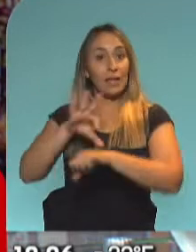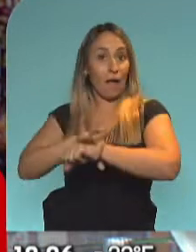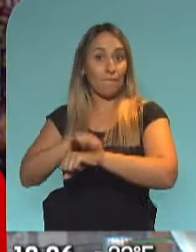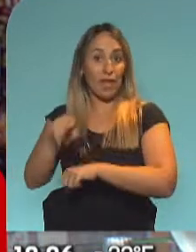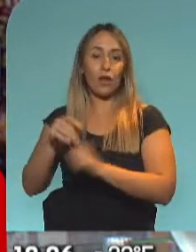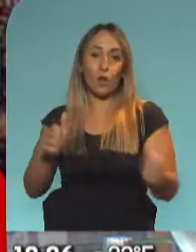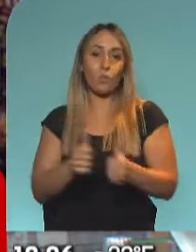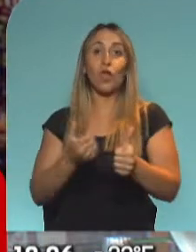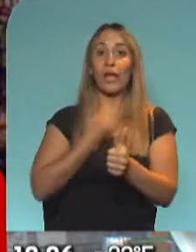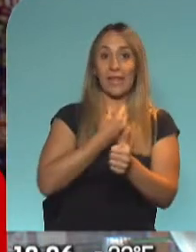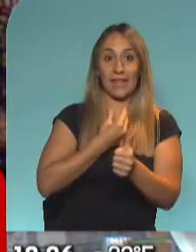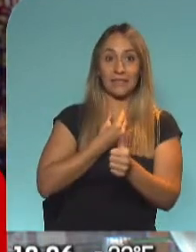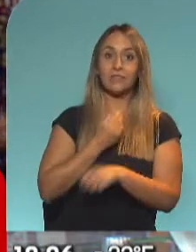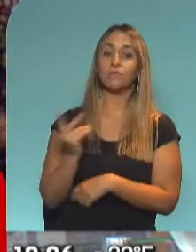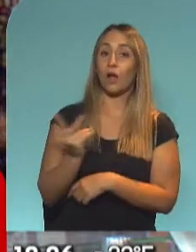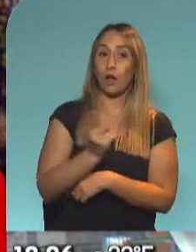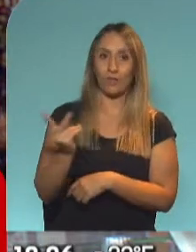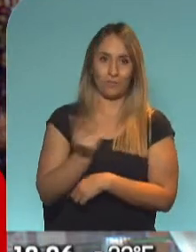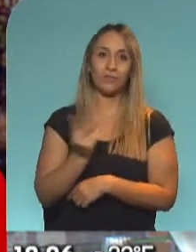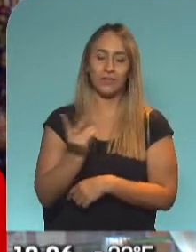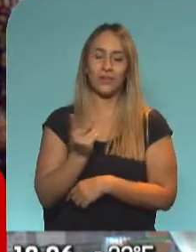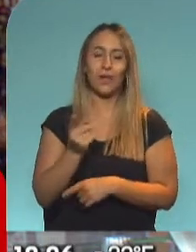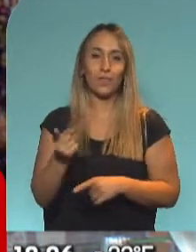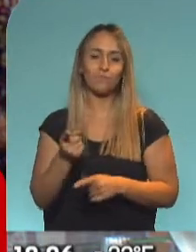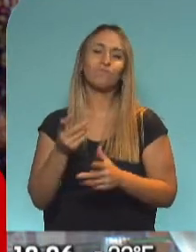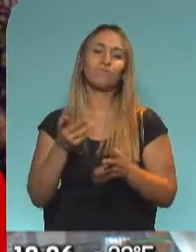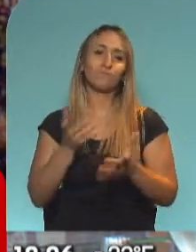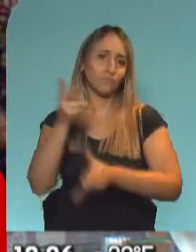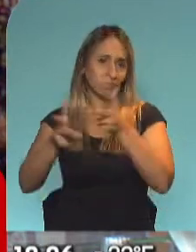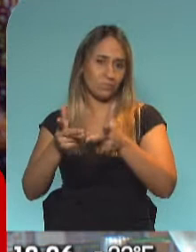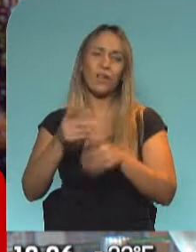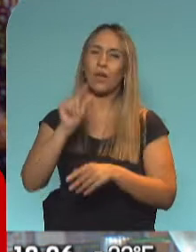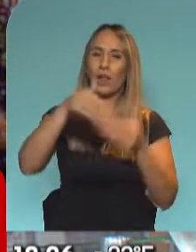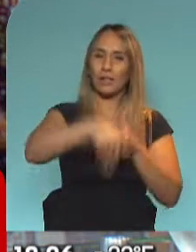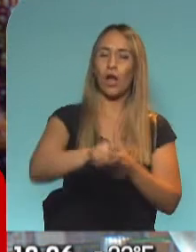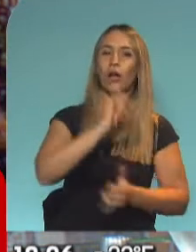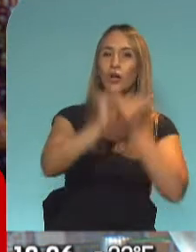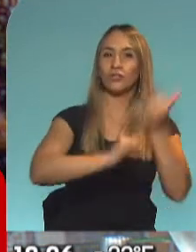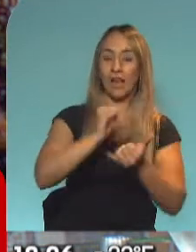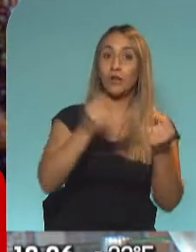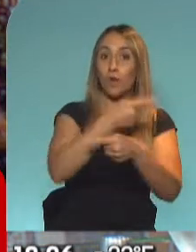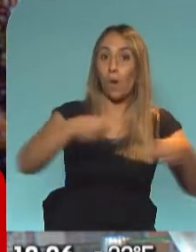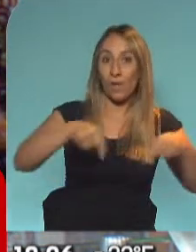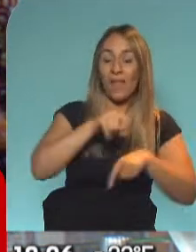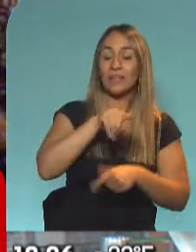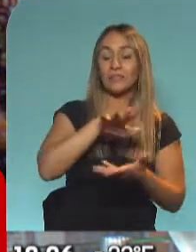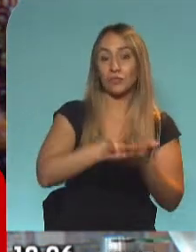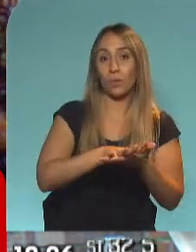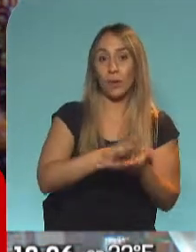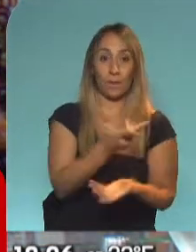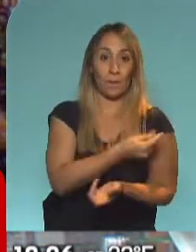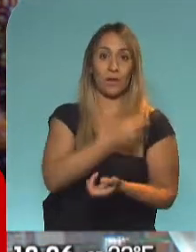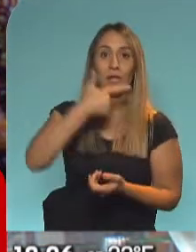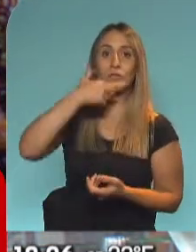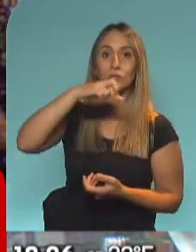a Ginés González García. En un ratito nada más vamos a contar novedades de las vacunas nuevas, de las dosis de la vacuna Sputnik, que